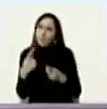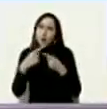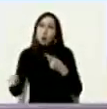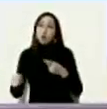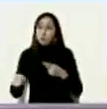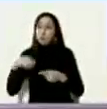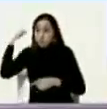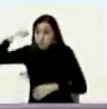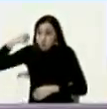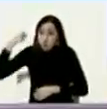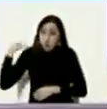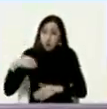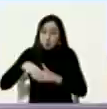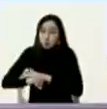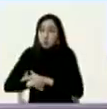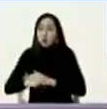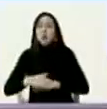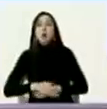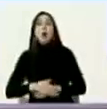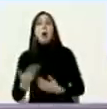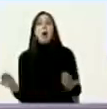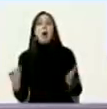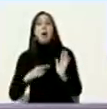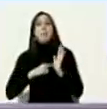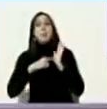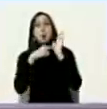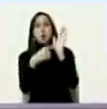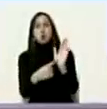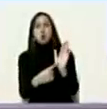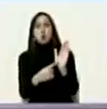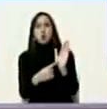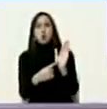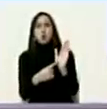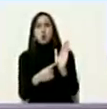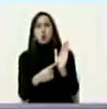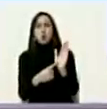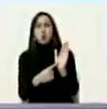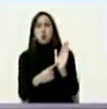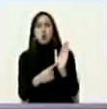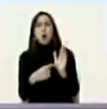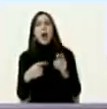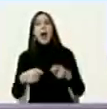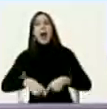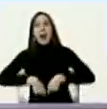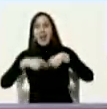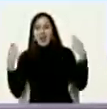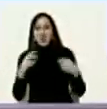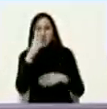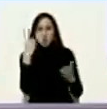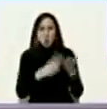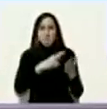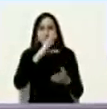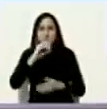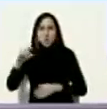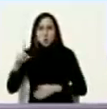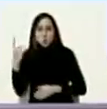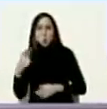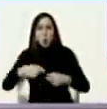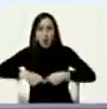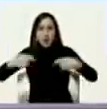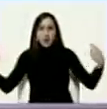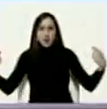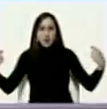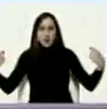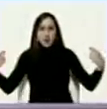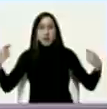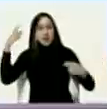y mostró la portada del diario 2001 para ese día ahí está